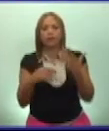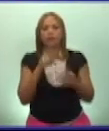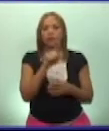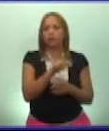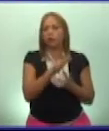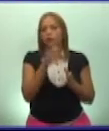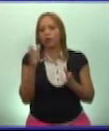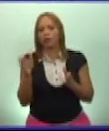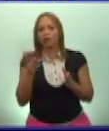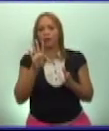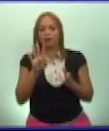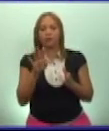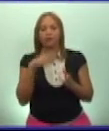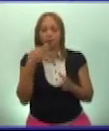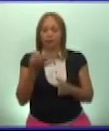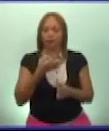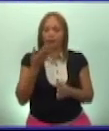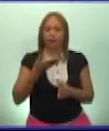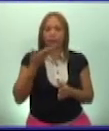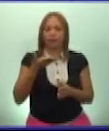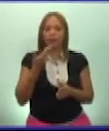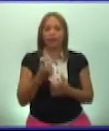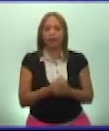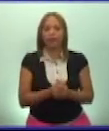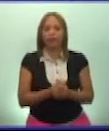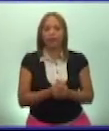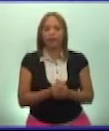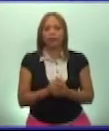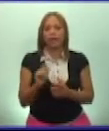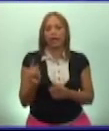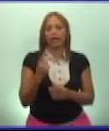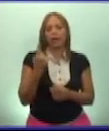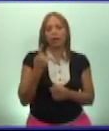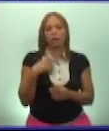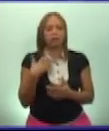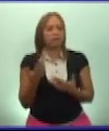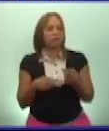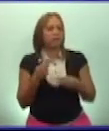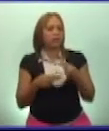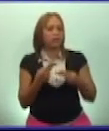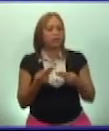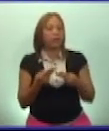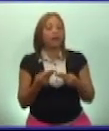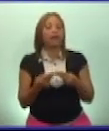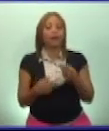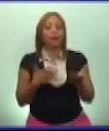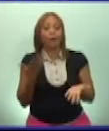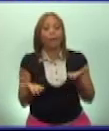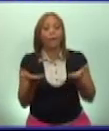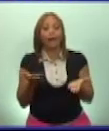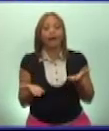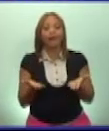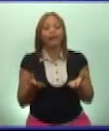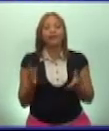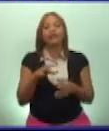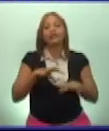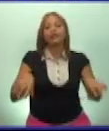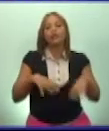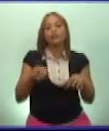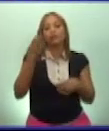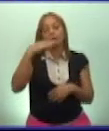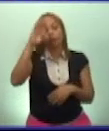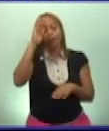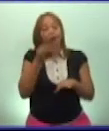y las comentaremos. En la actividad 1 deben comparar la situación de Cuba antes y después del